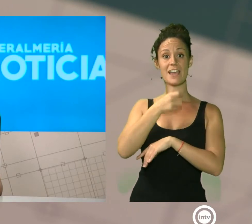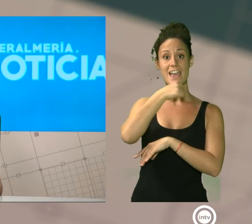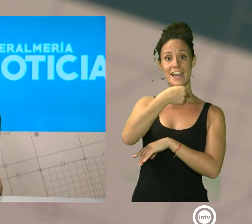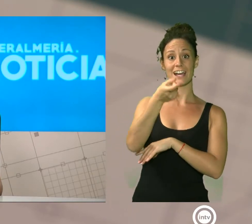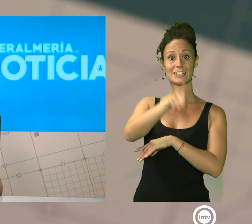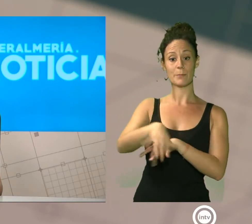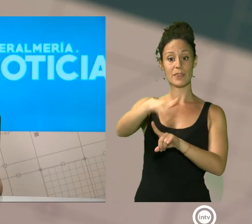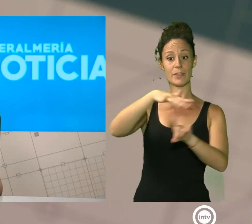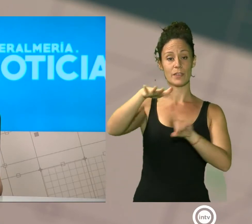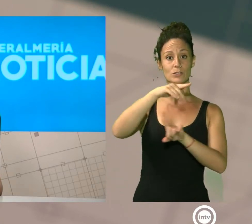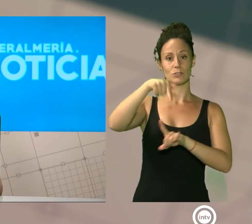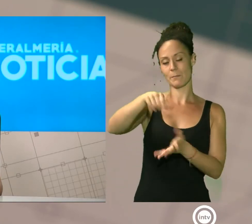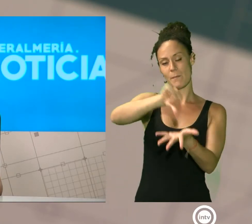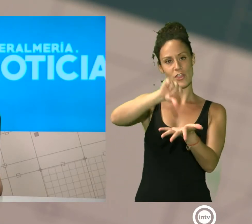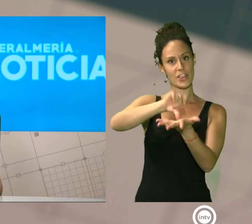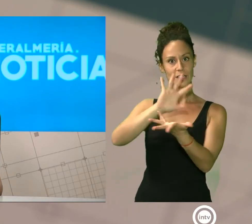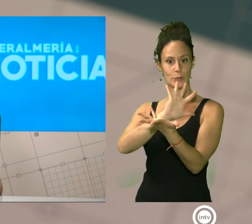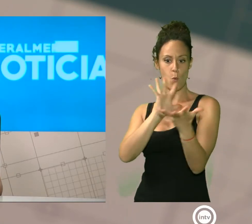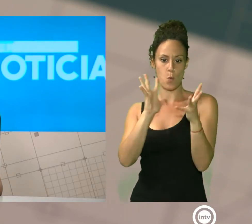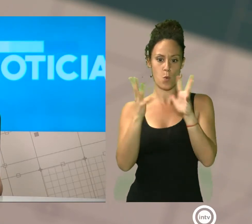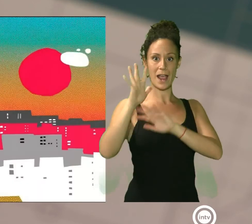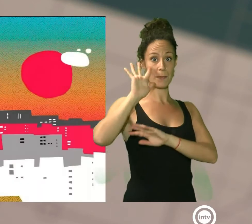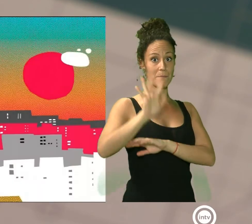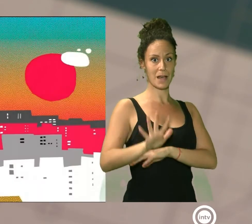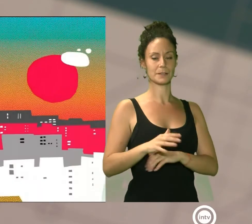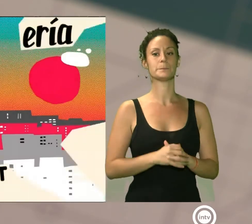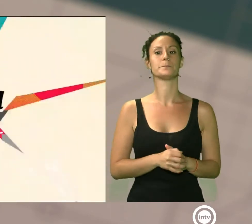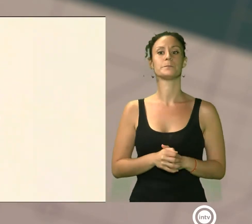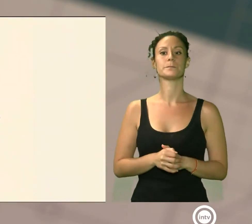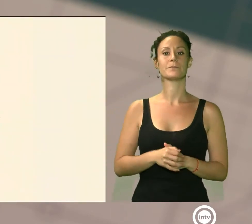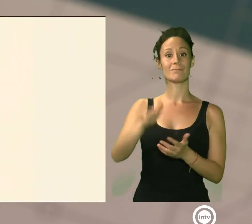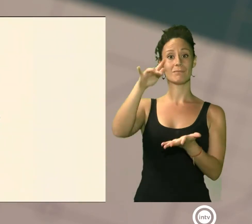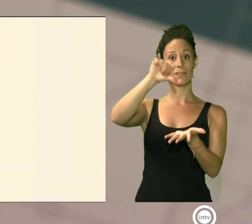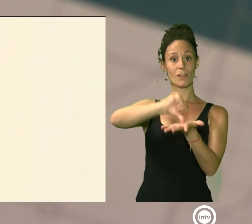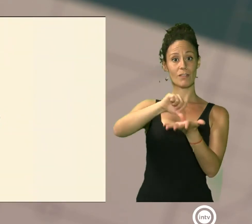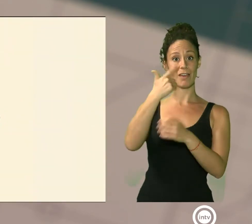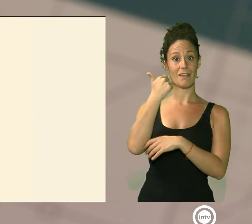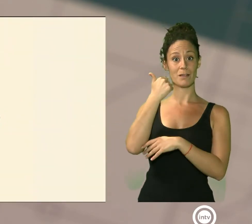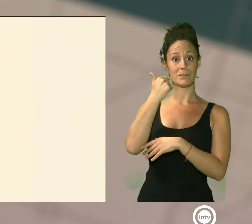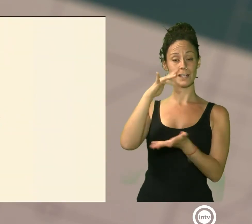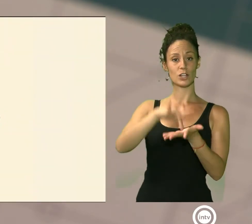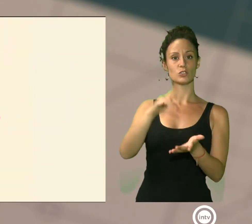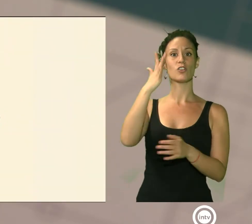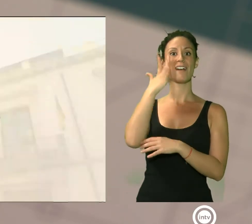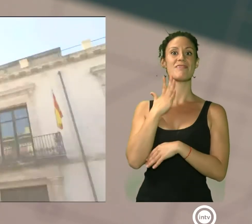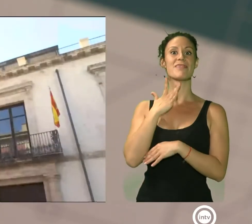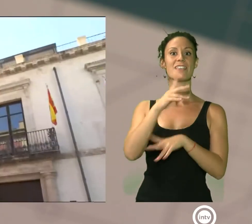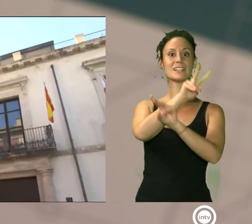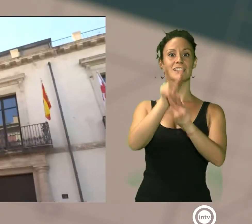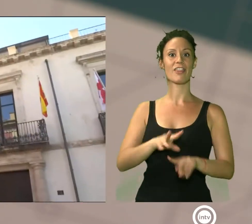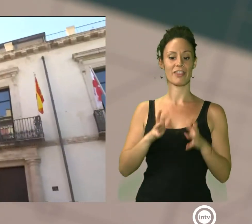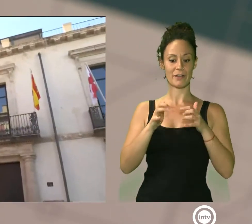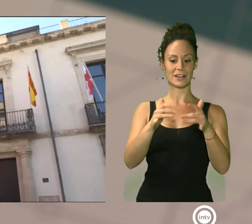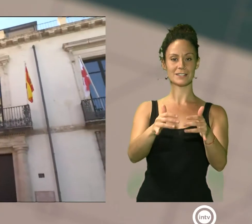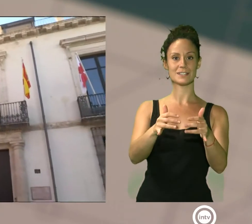en la imagen de esta céntrica zona del casco histórico. La ciudad de Almería ha conocido en el Día Internacional de los Archivos un poco más su